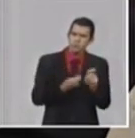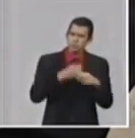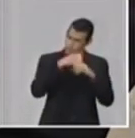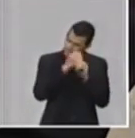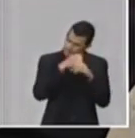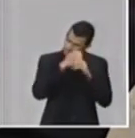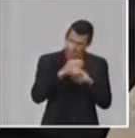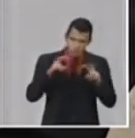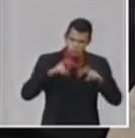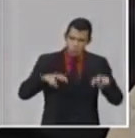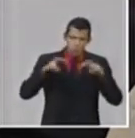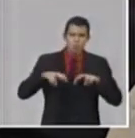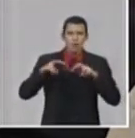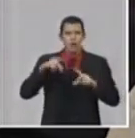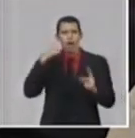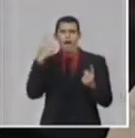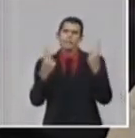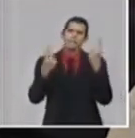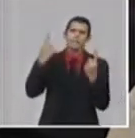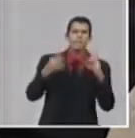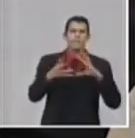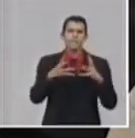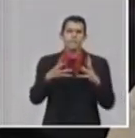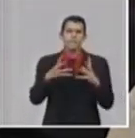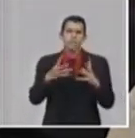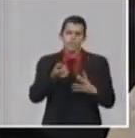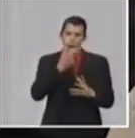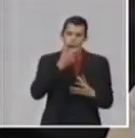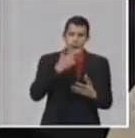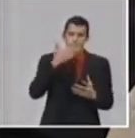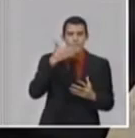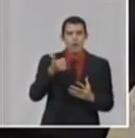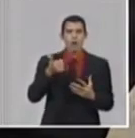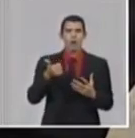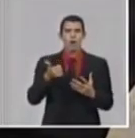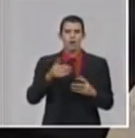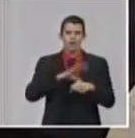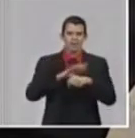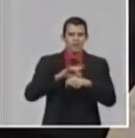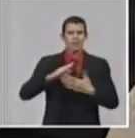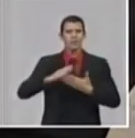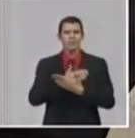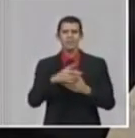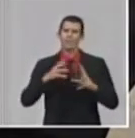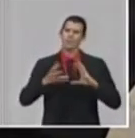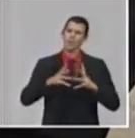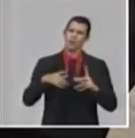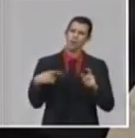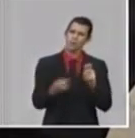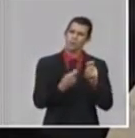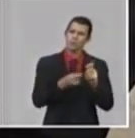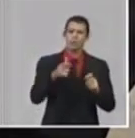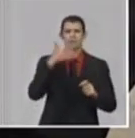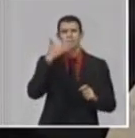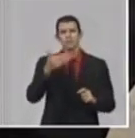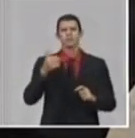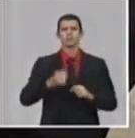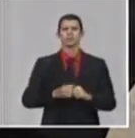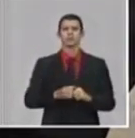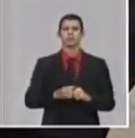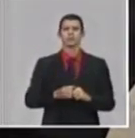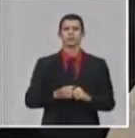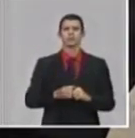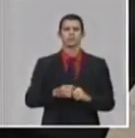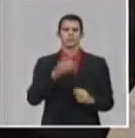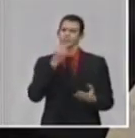buscando opciones, maneras de poder enfrentar diversas enfermedades, pues permita, si es una, si es dos, si es cuatro,